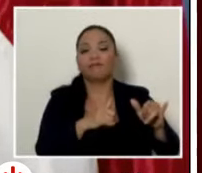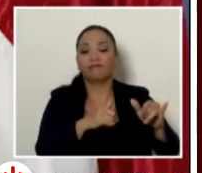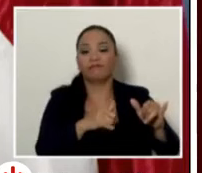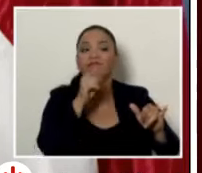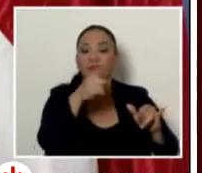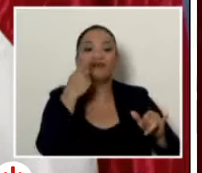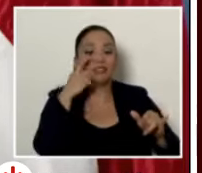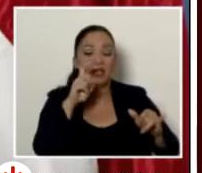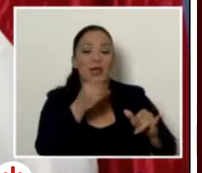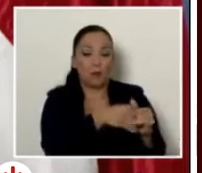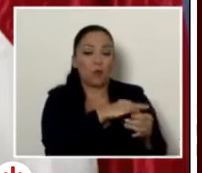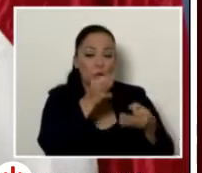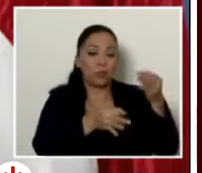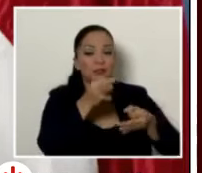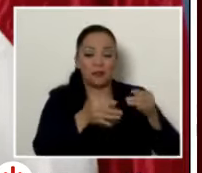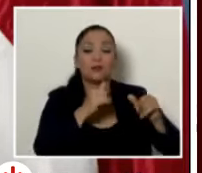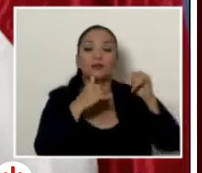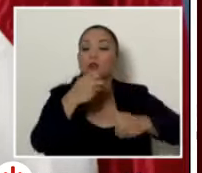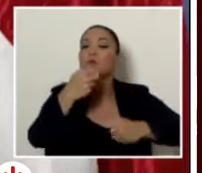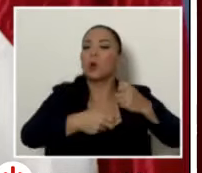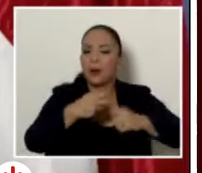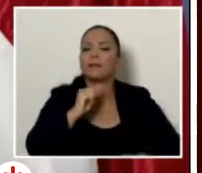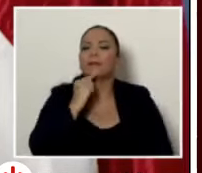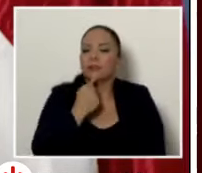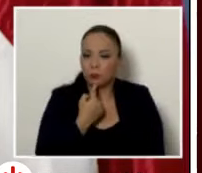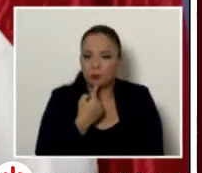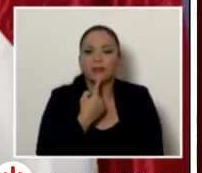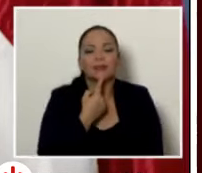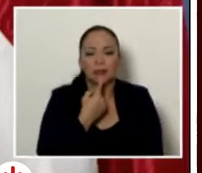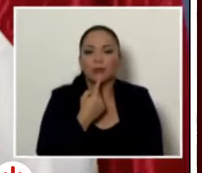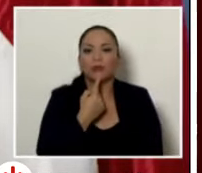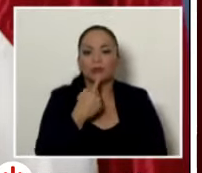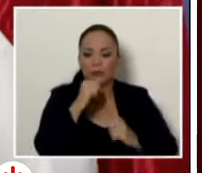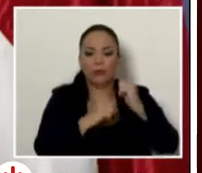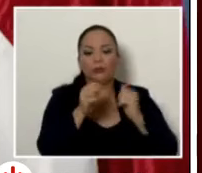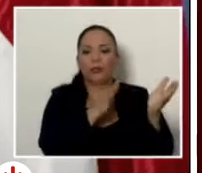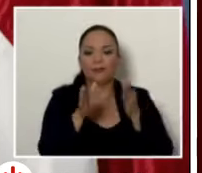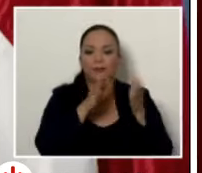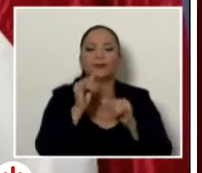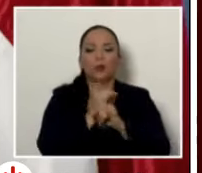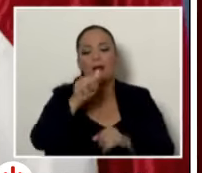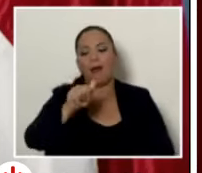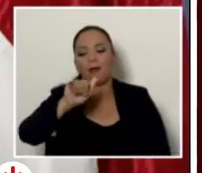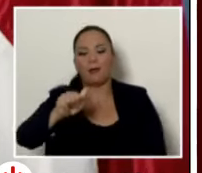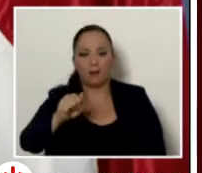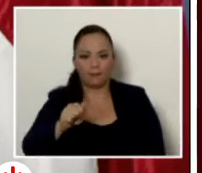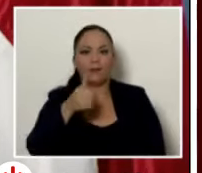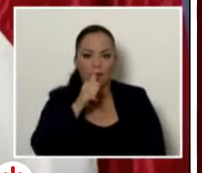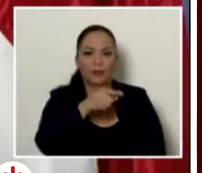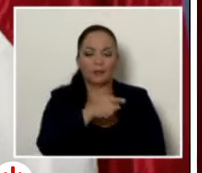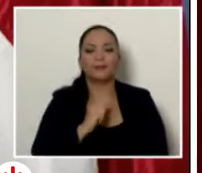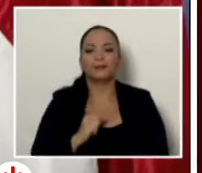fiscalía problemas graves en la estructura organizativa de la institución, en la gestión de